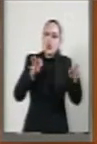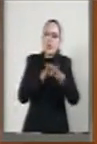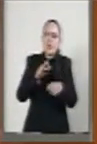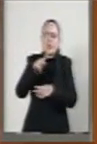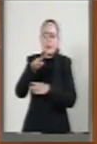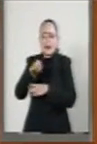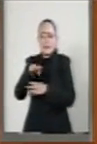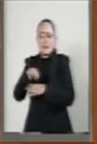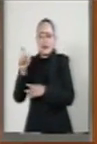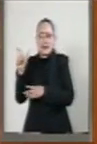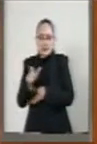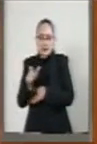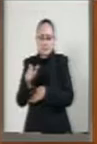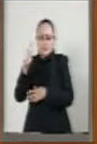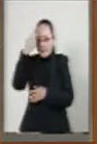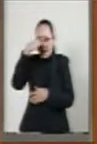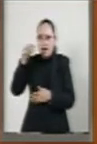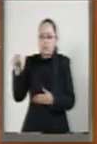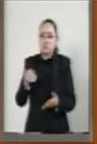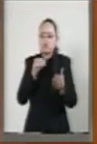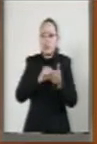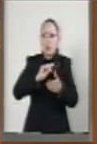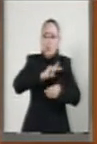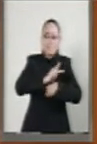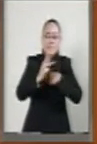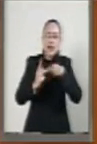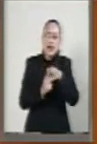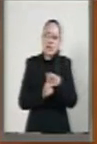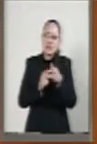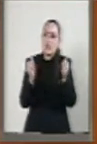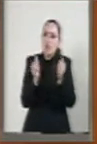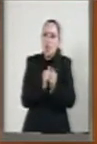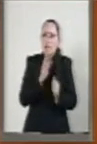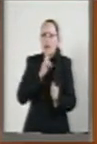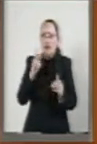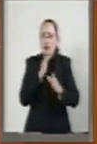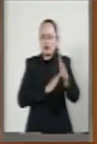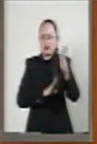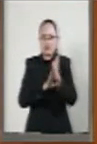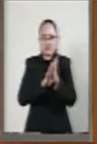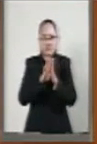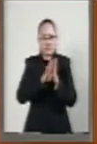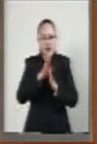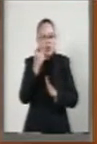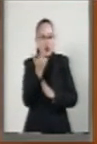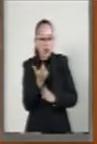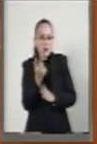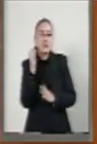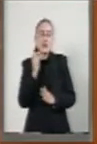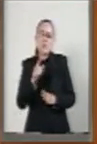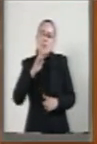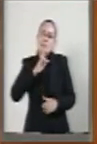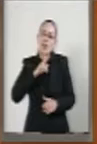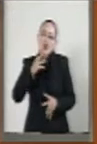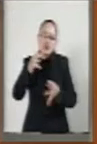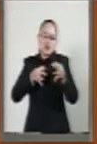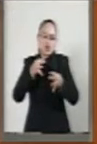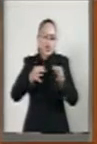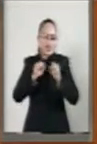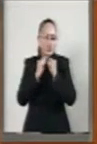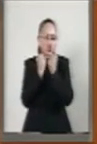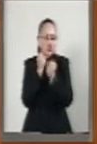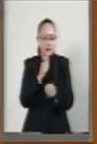mexicanos en la construcción de un país con un mejor desarrollo económico y con mayor justicia social.